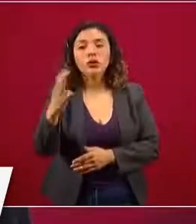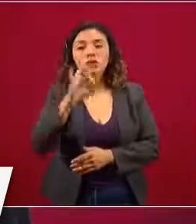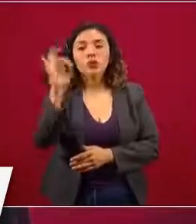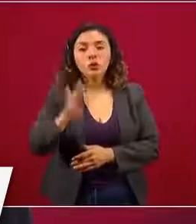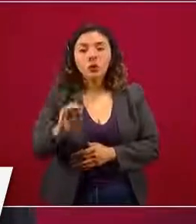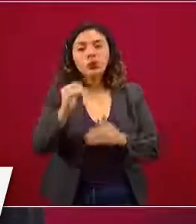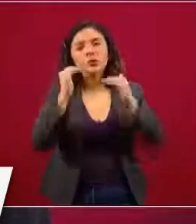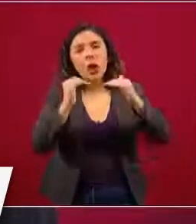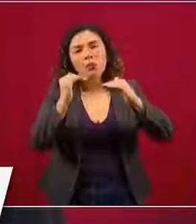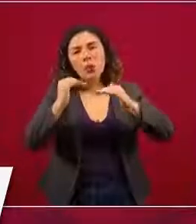y así progresivamente. ¡Gracias!